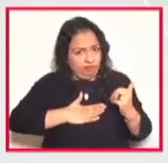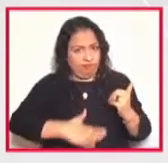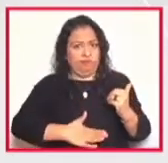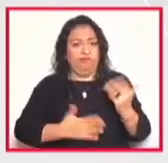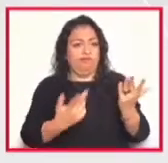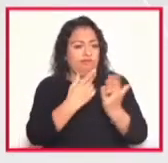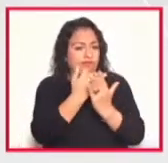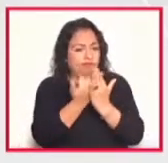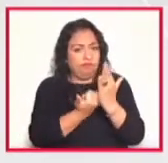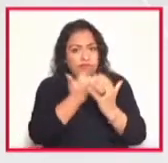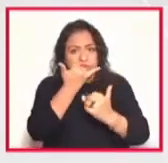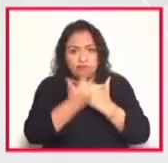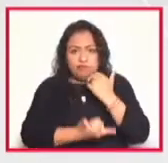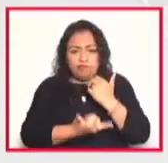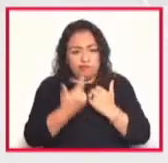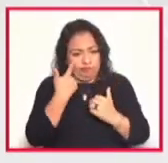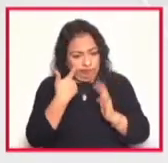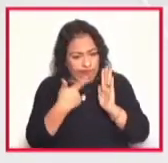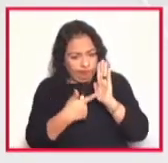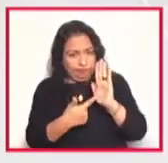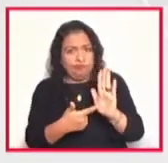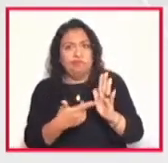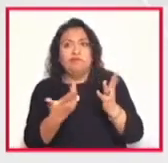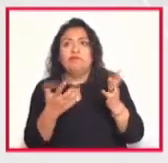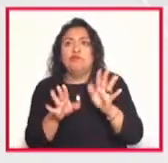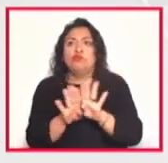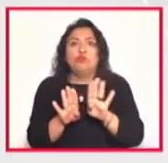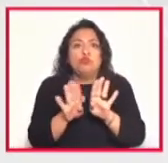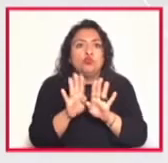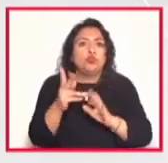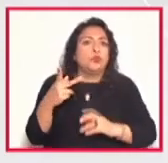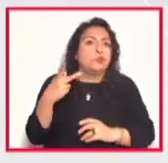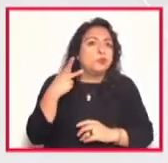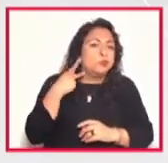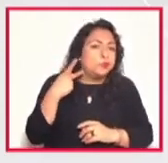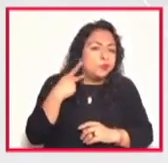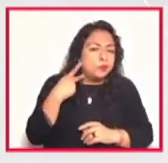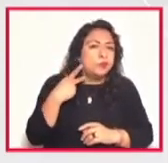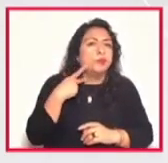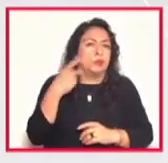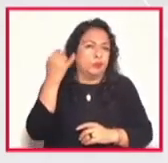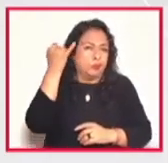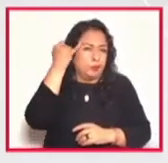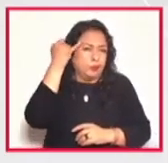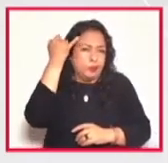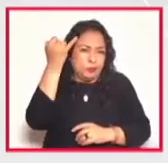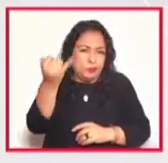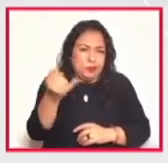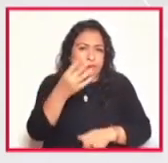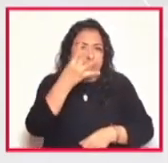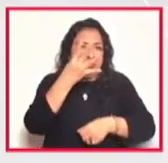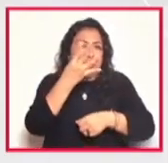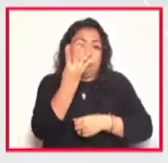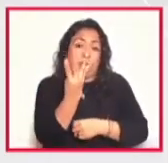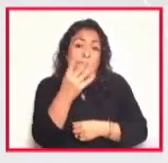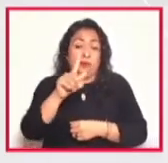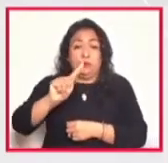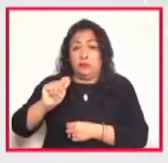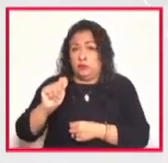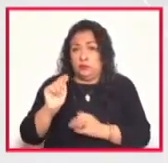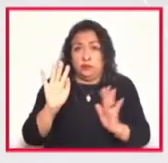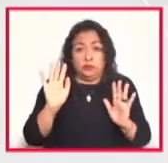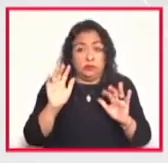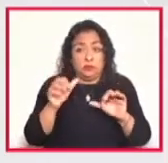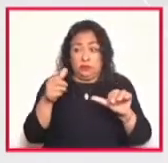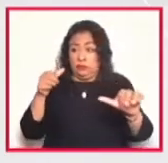que sea reflejo de esta política de la Cuarta transformación donde nadie debe de quedar